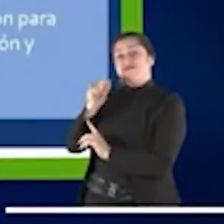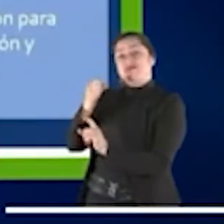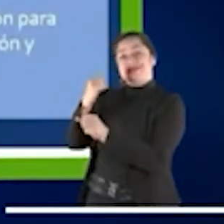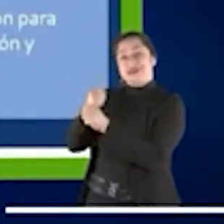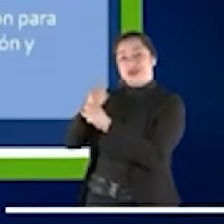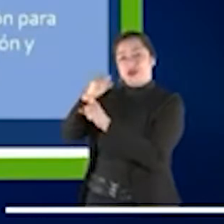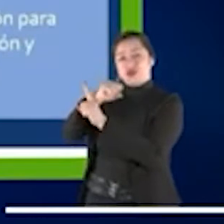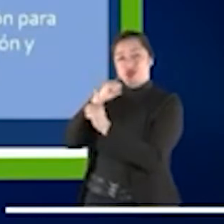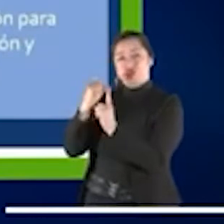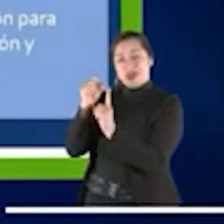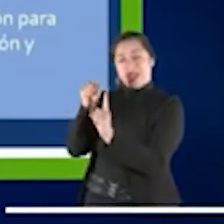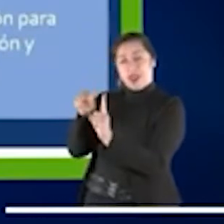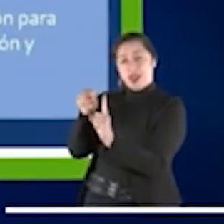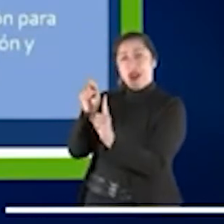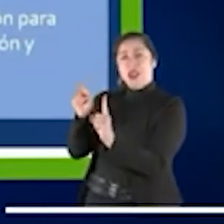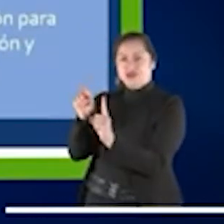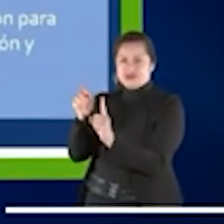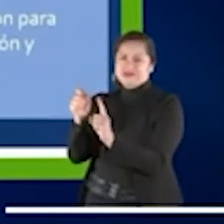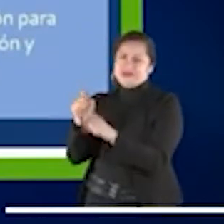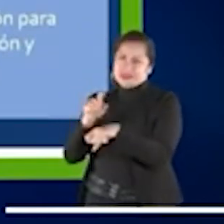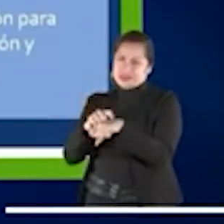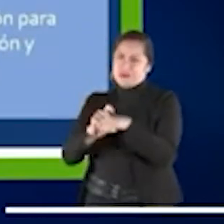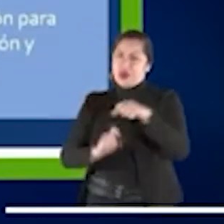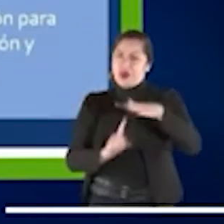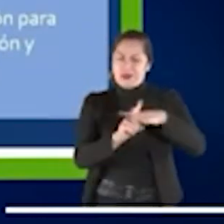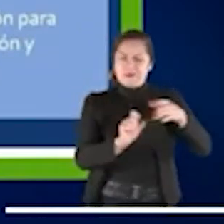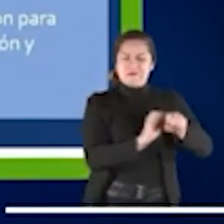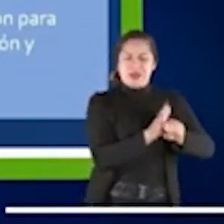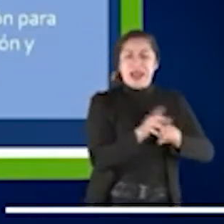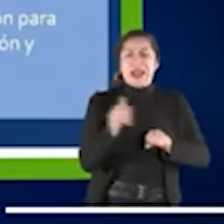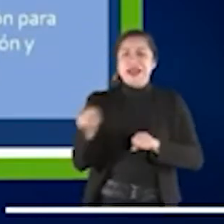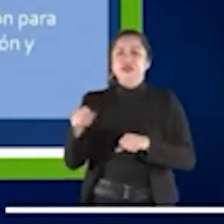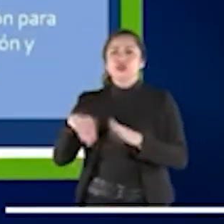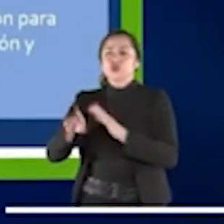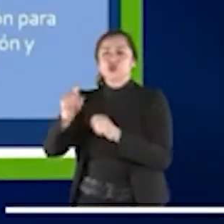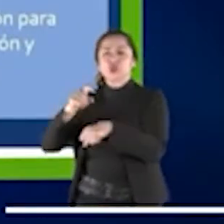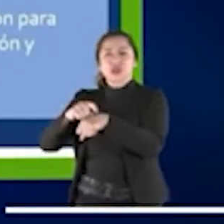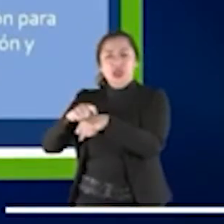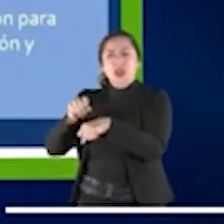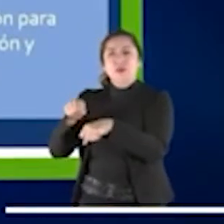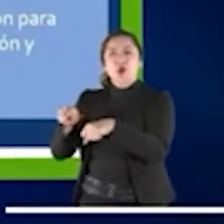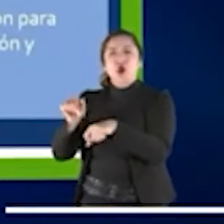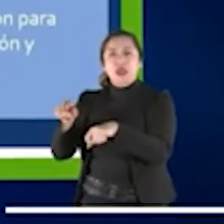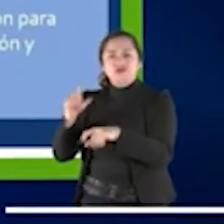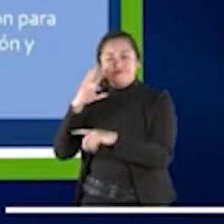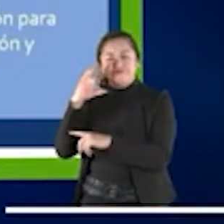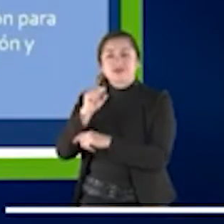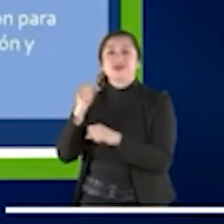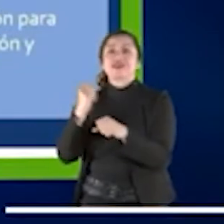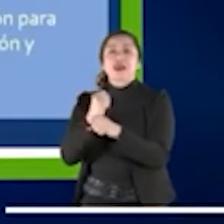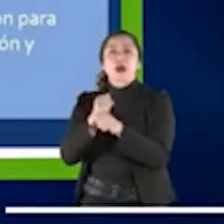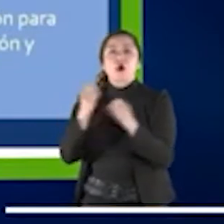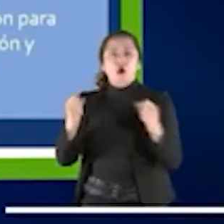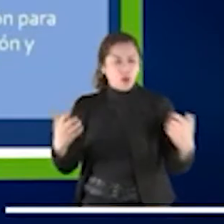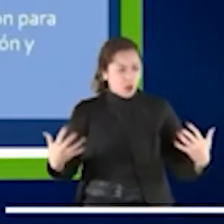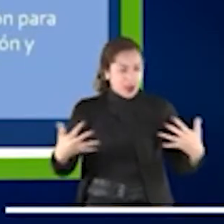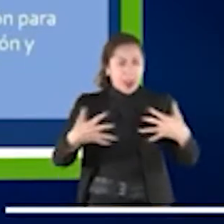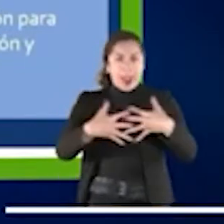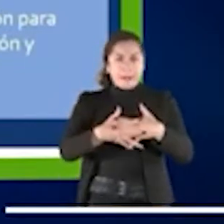gran reto en tiempos adversos de pandemia de finalmente mantener el trabajo que hacen de reintegración,